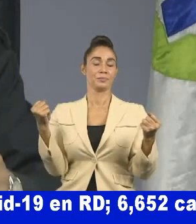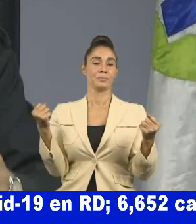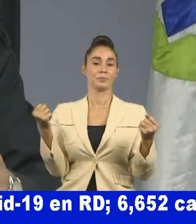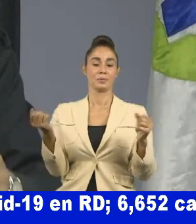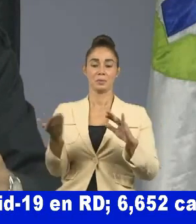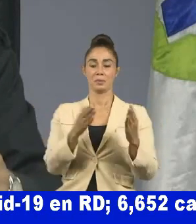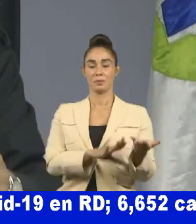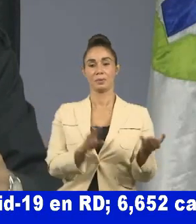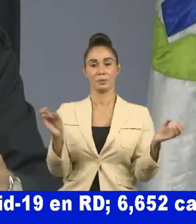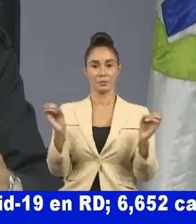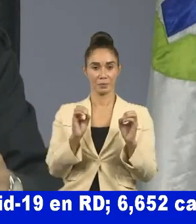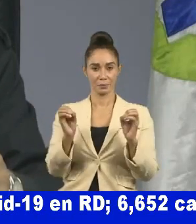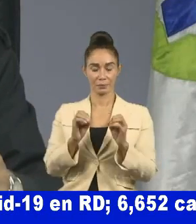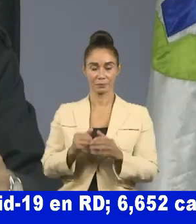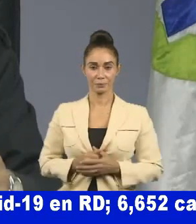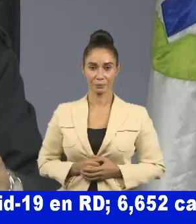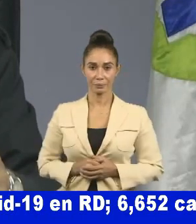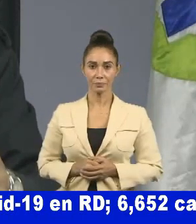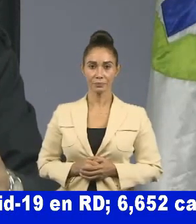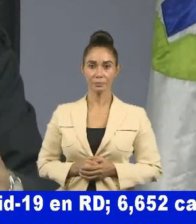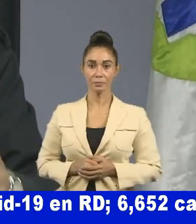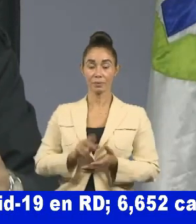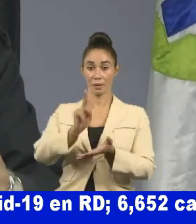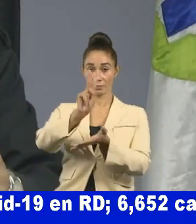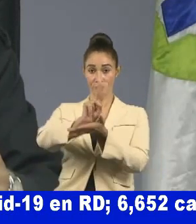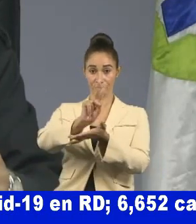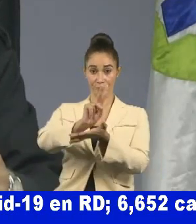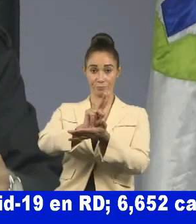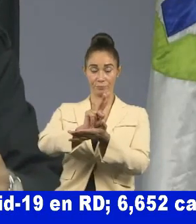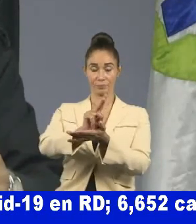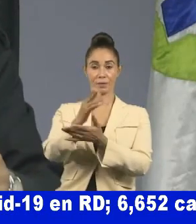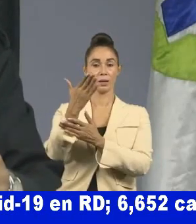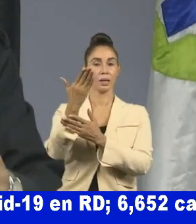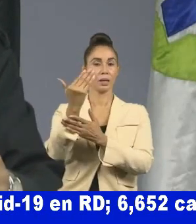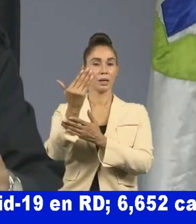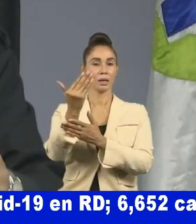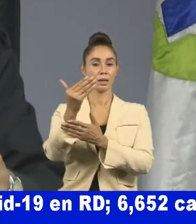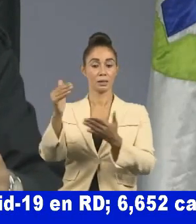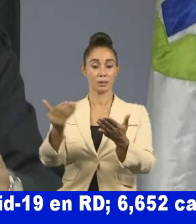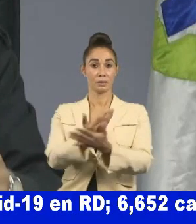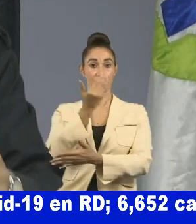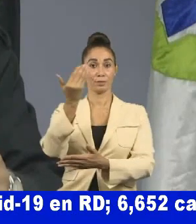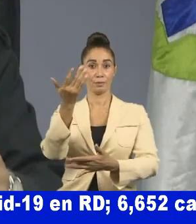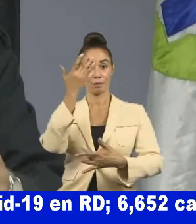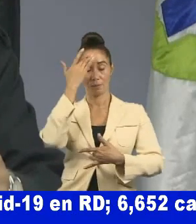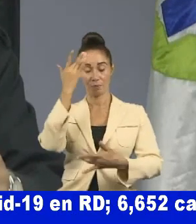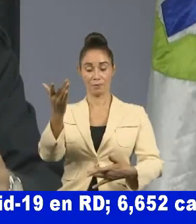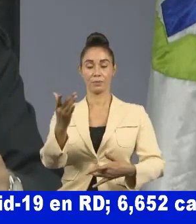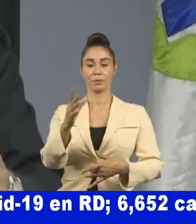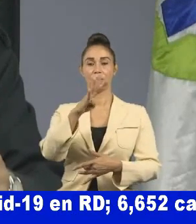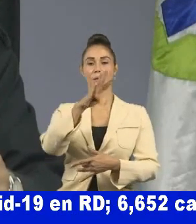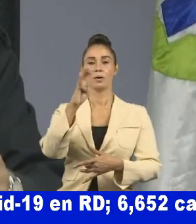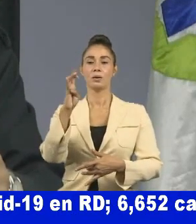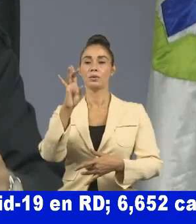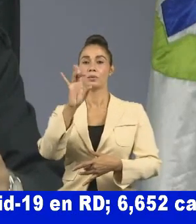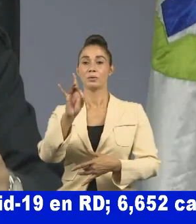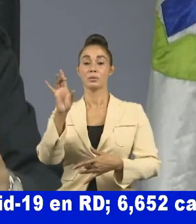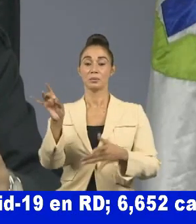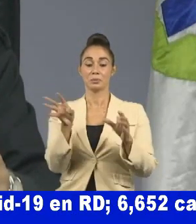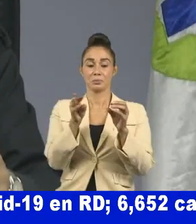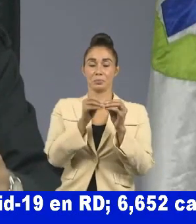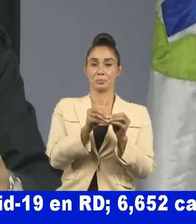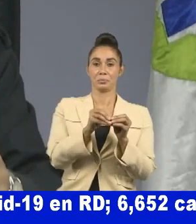0 fallecimiento La vega 15 casos nuevos 488